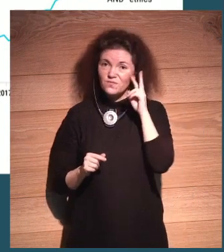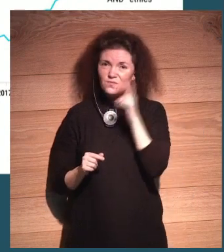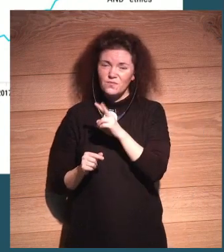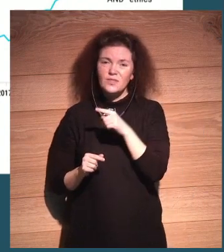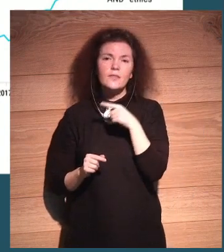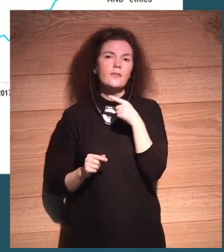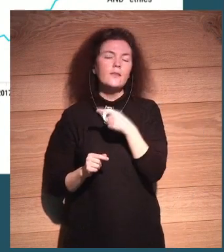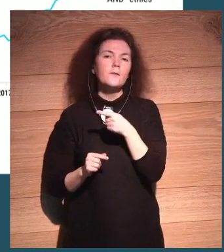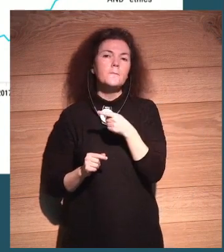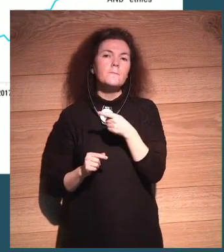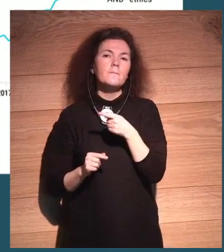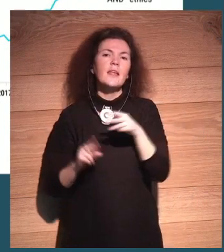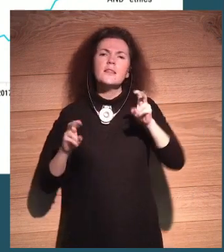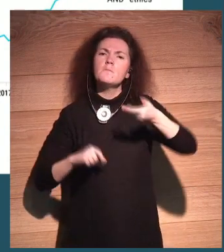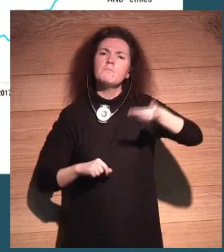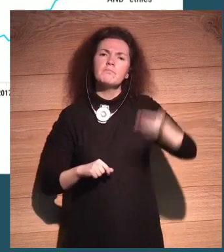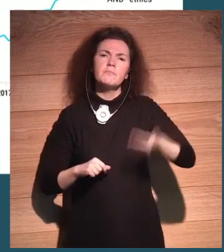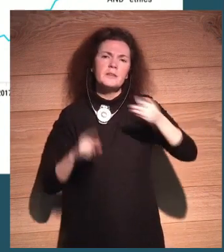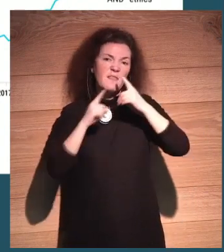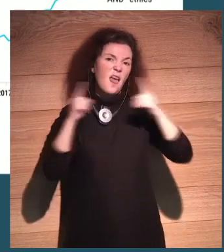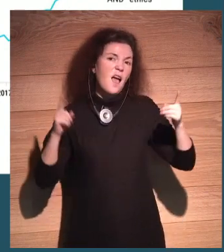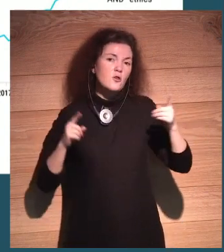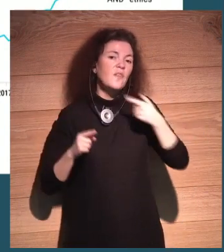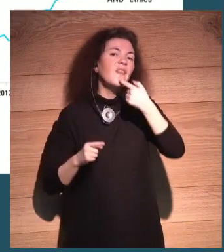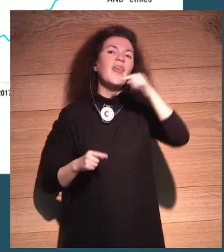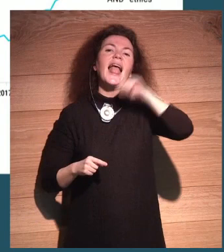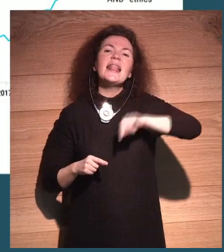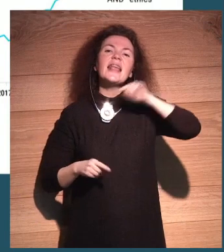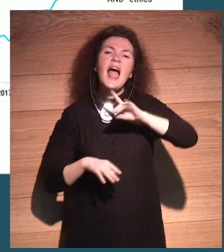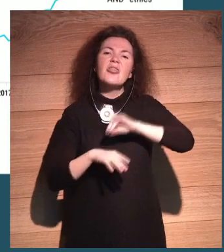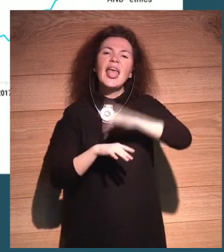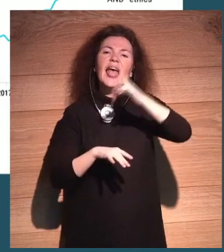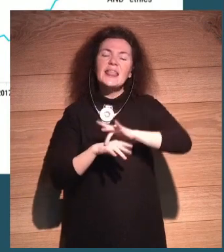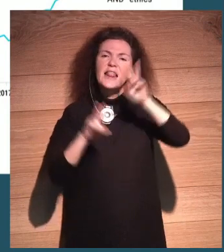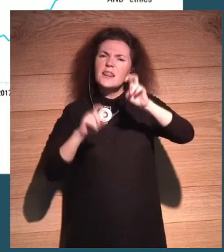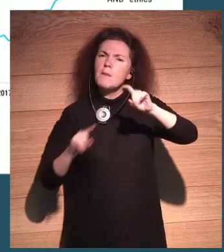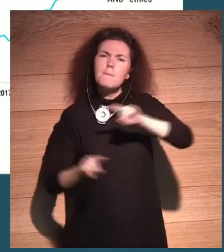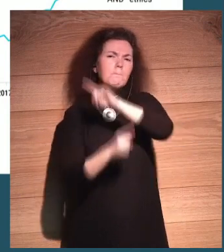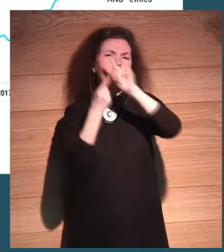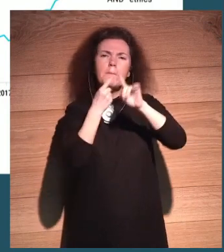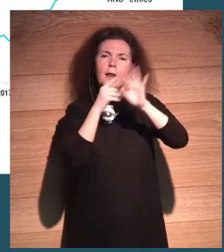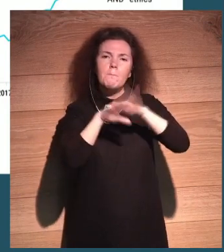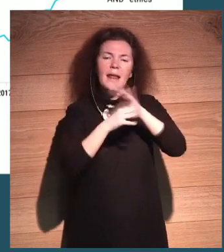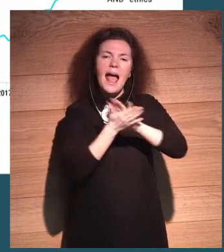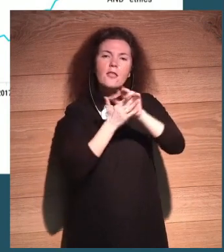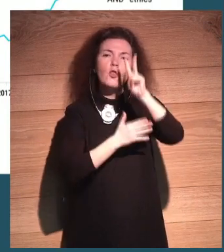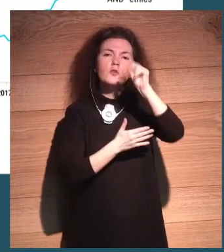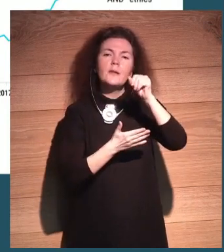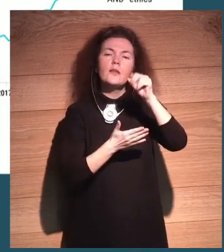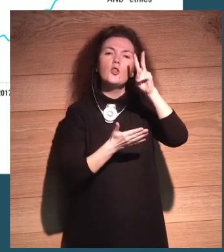Esto es el tema más importante del año. Dijo que la ética digital es el tema número uno para 2020.